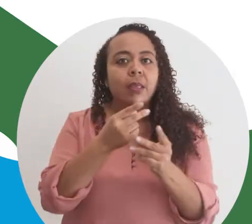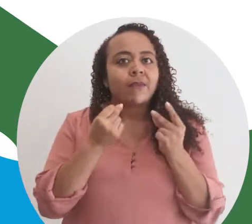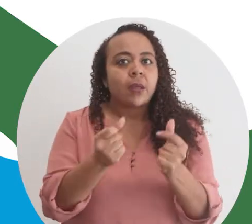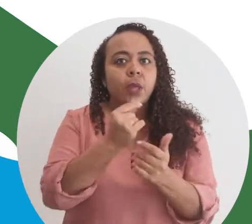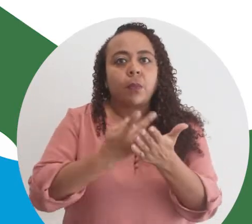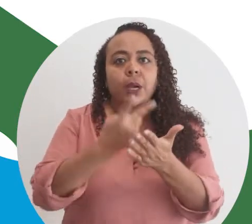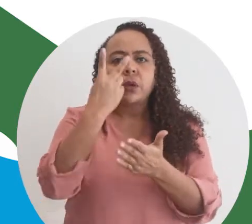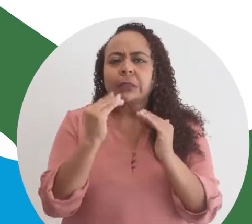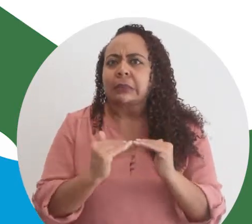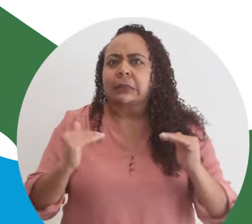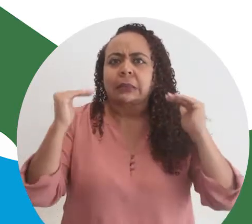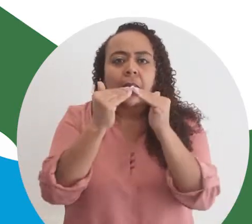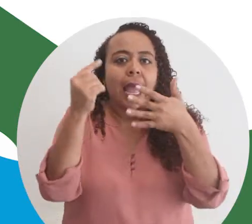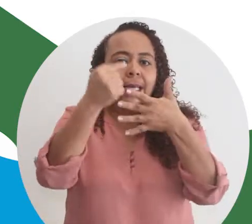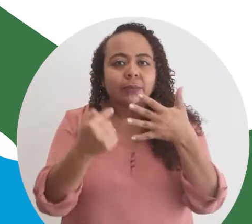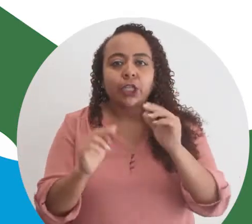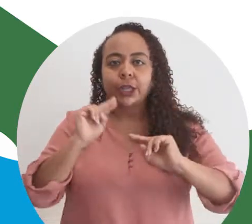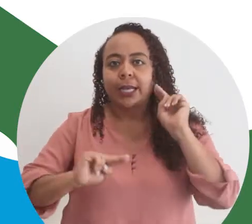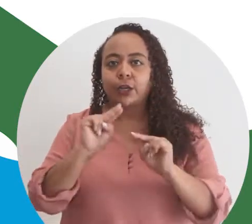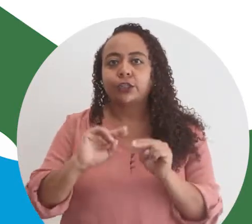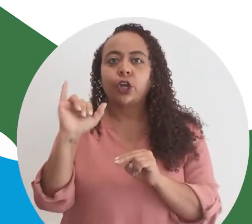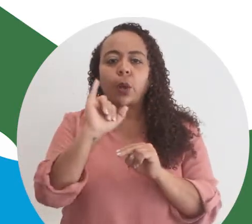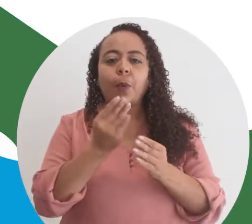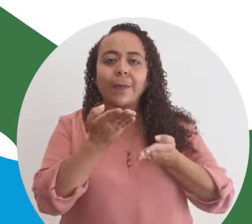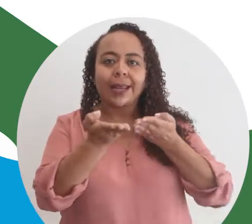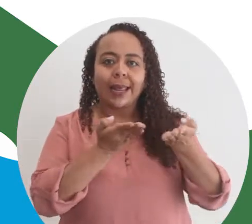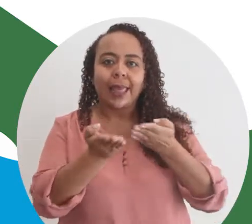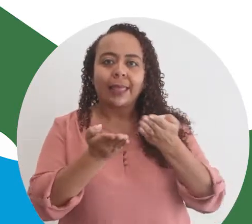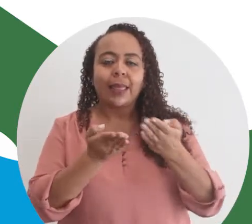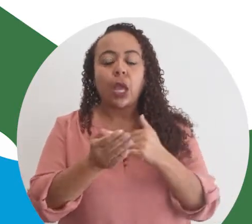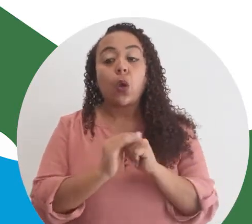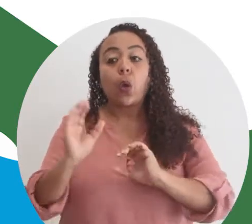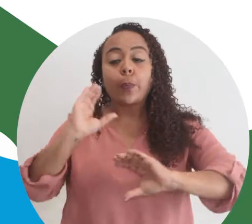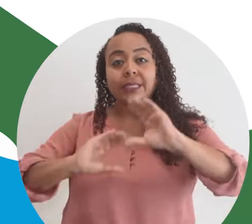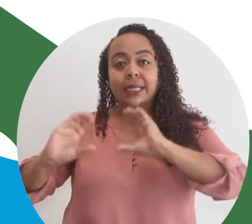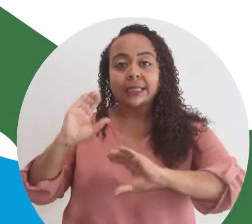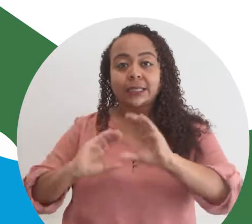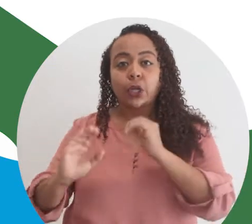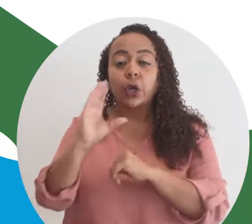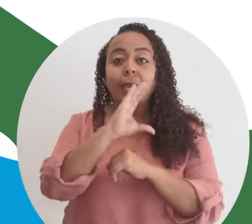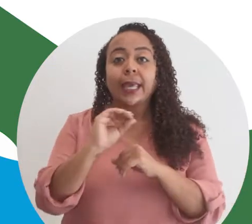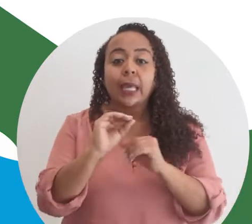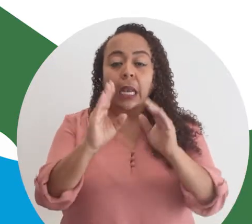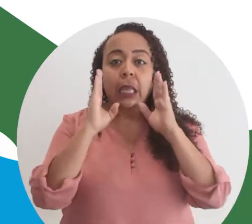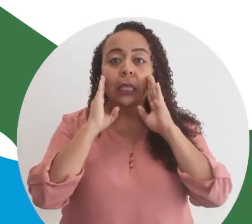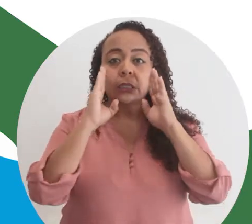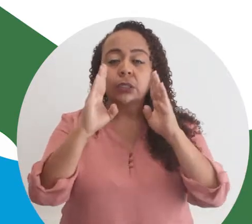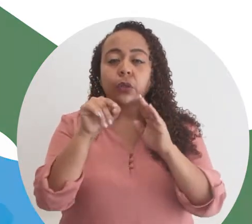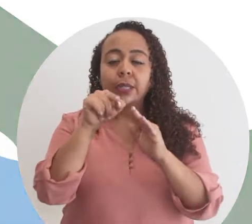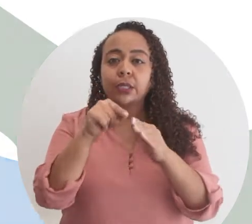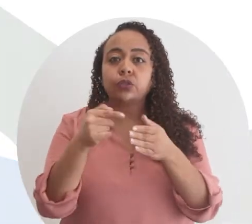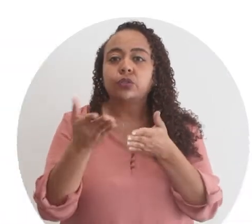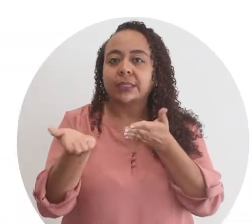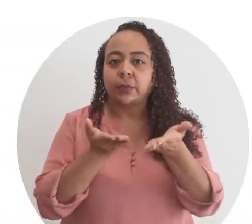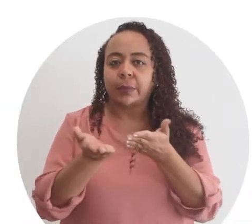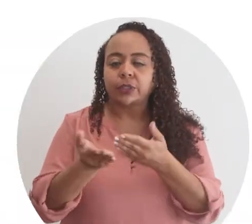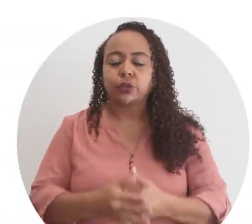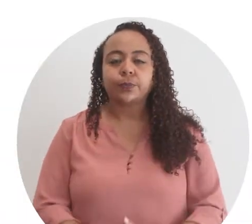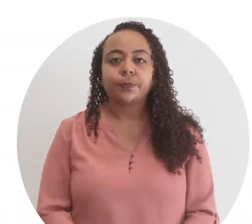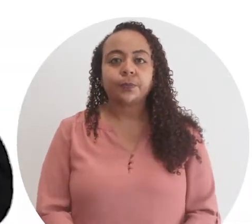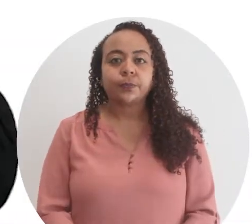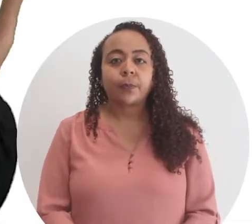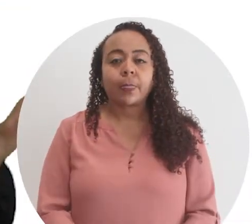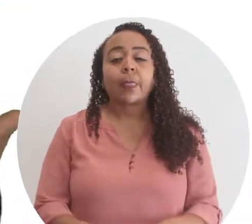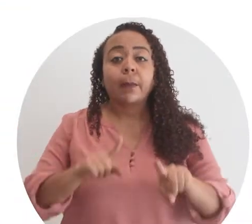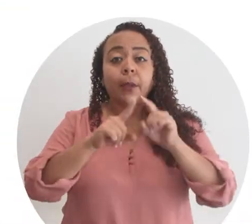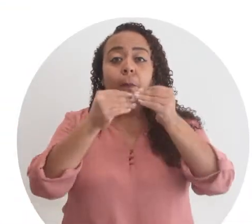y valoramos por sobre todo aspectos del negocio como el mercadeo, la comercialización o la creación de nuevos productos o servicios,